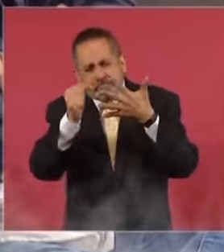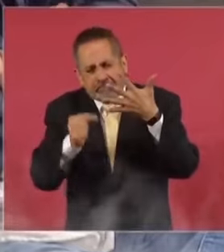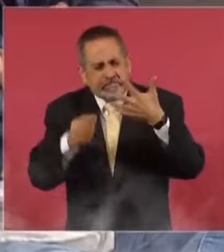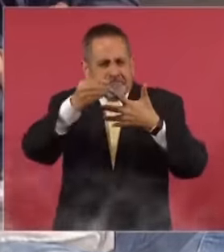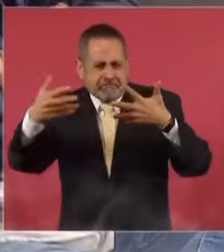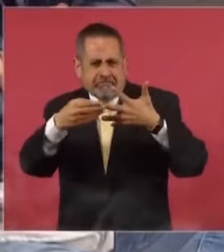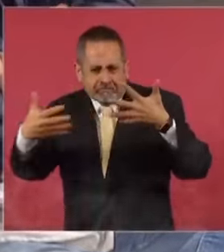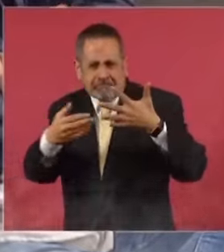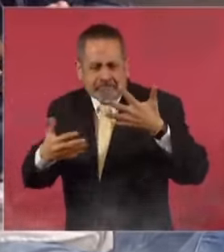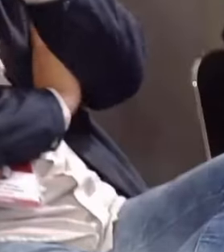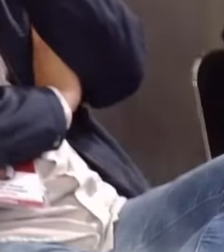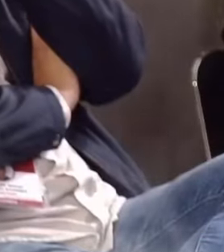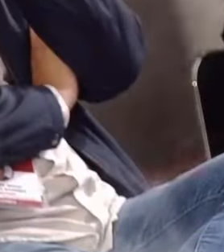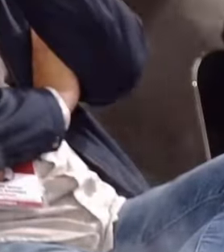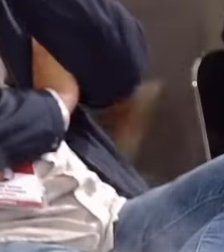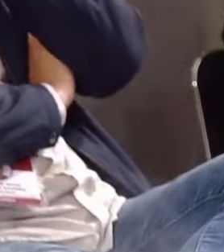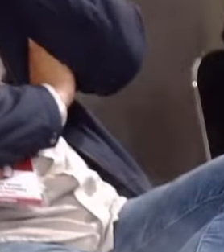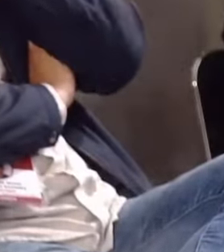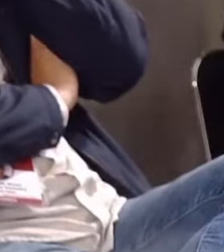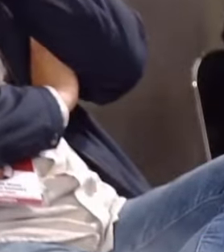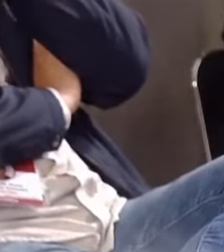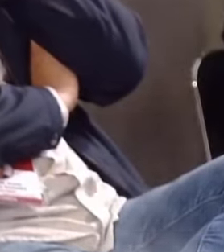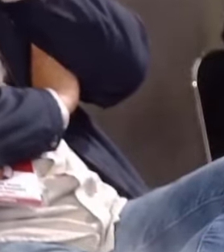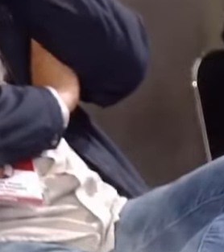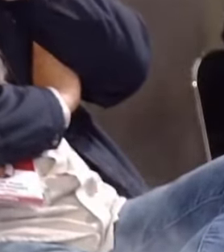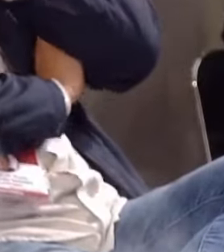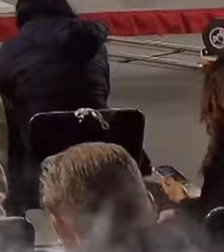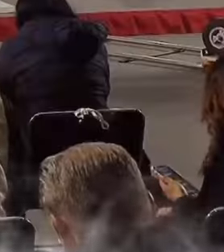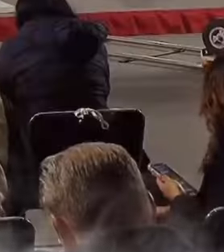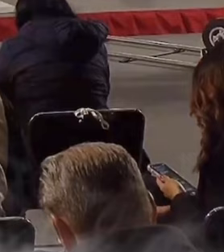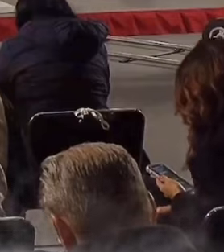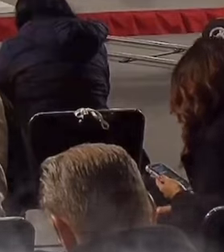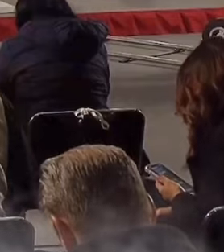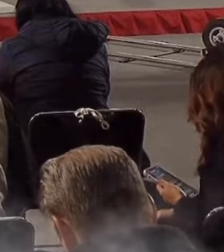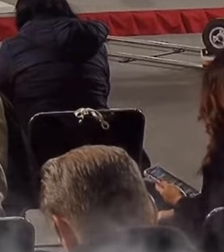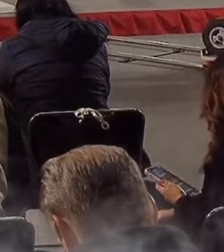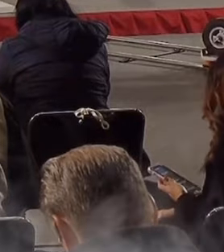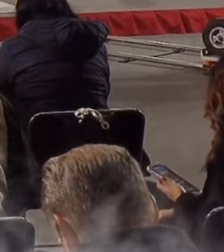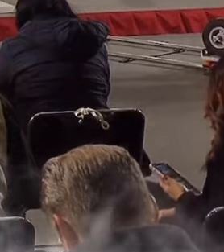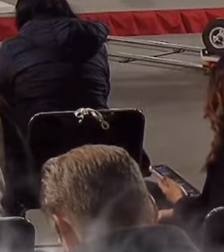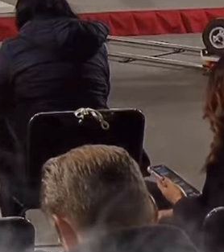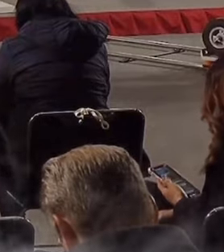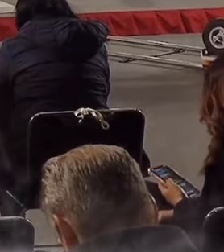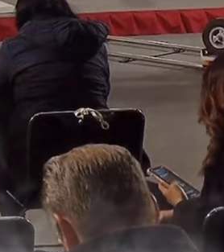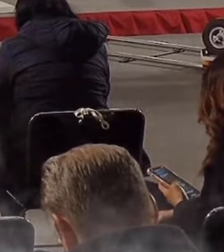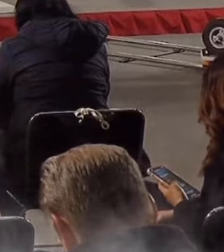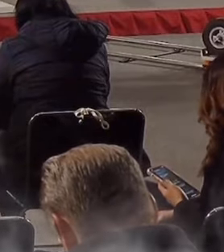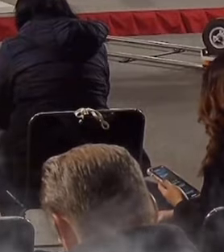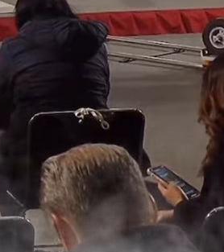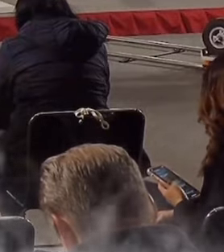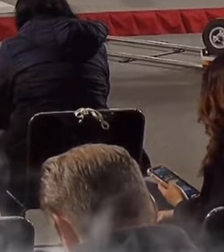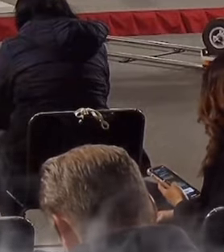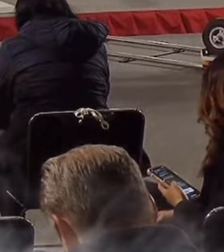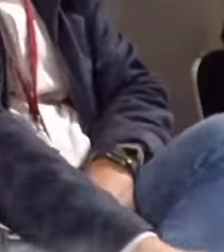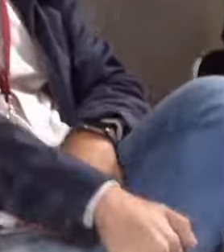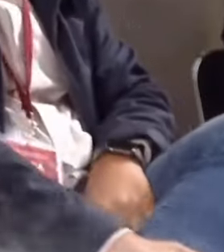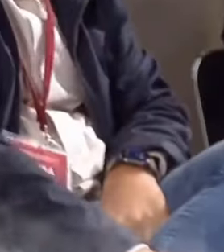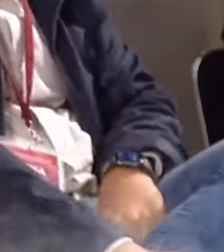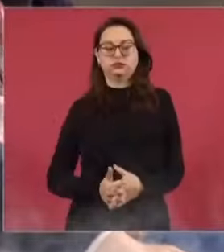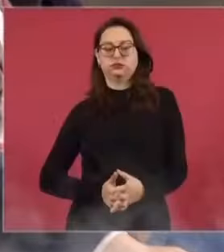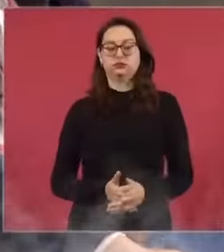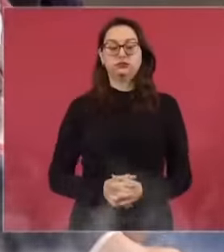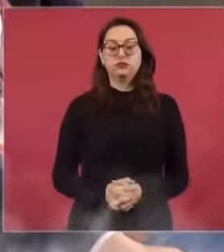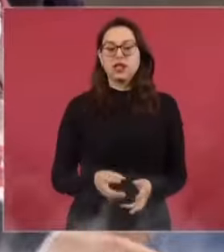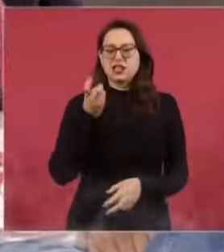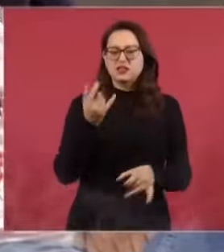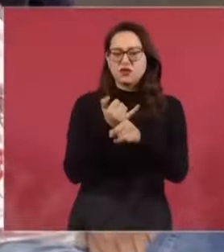a detalle, porque si la cifra que manejaban entre ambos sexenios era más de 40 mil desaparecidos, pues, ¿quiénes son entonces los que…? ¿Cómo están